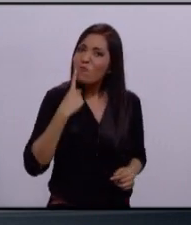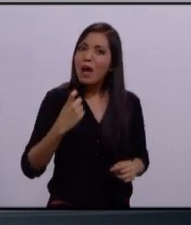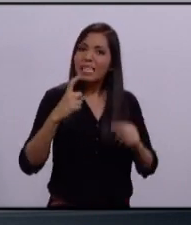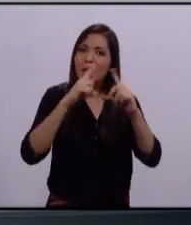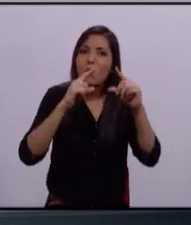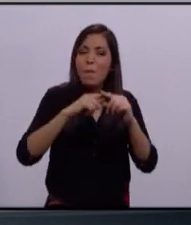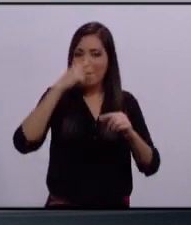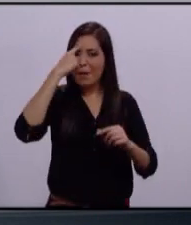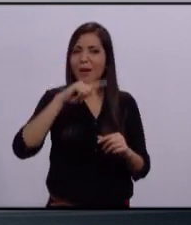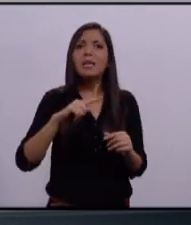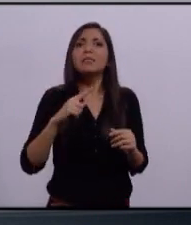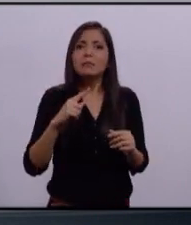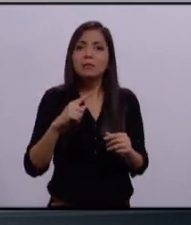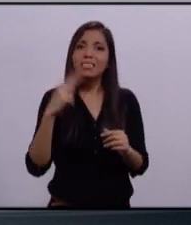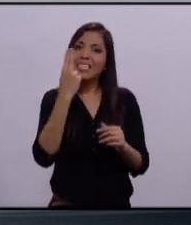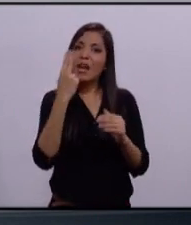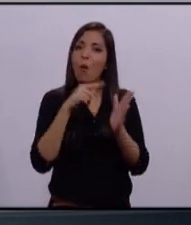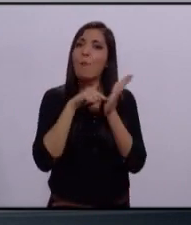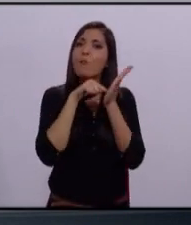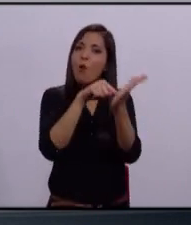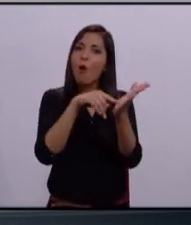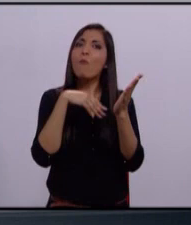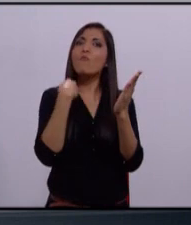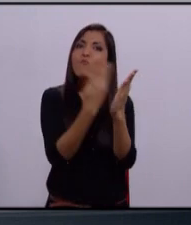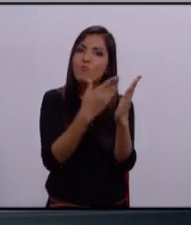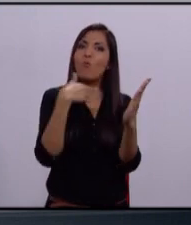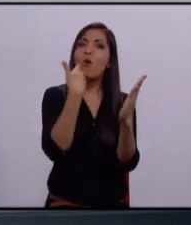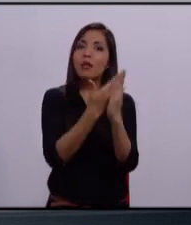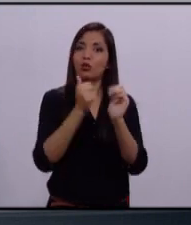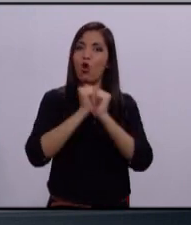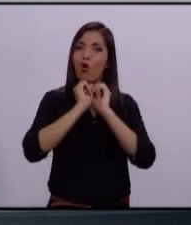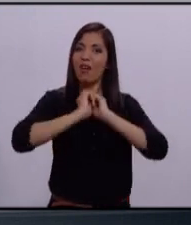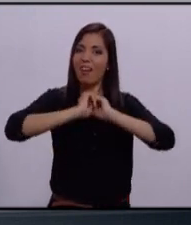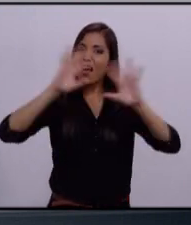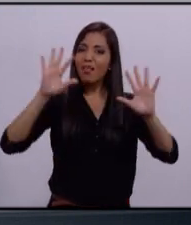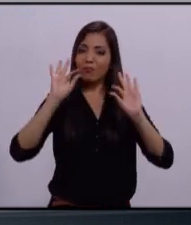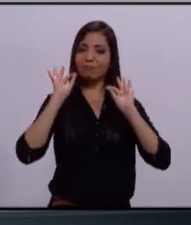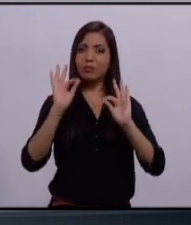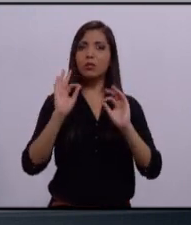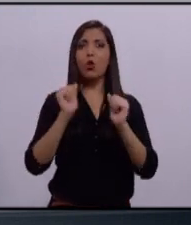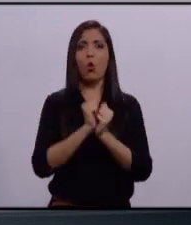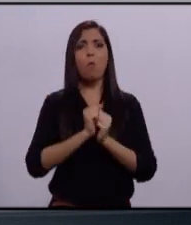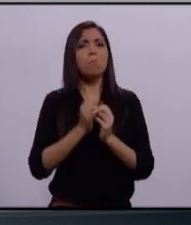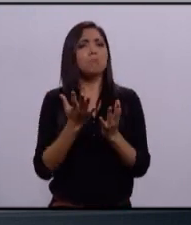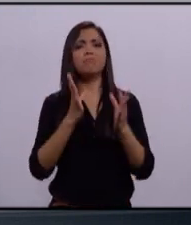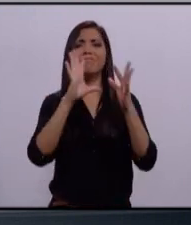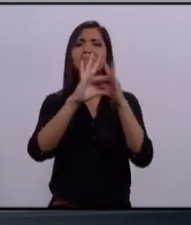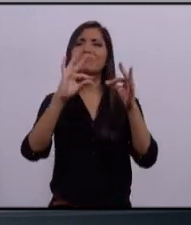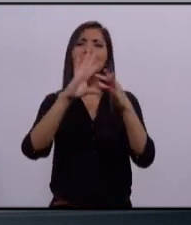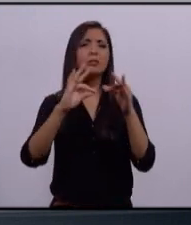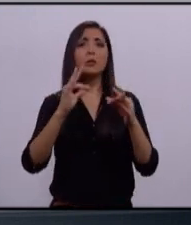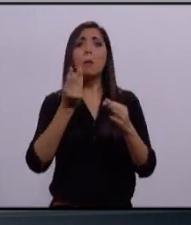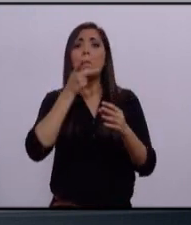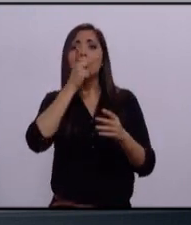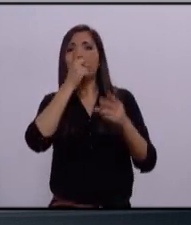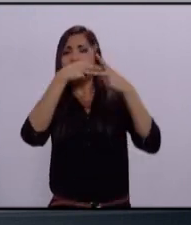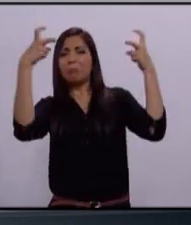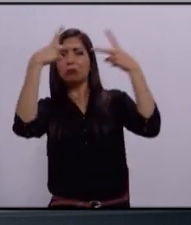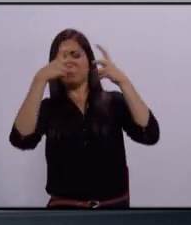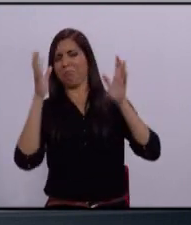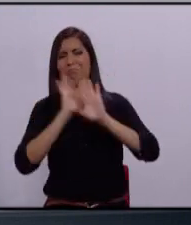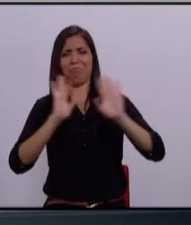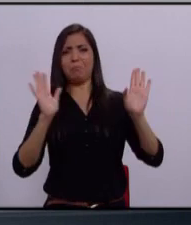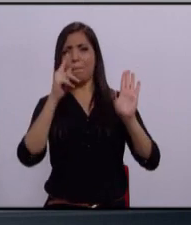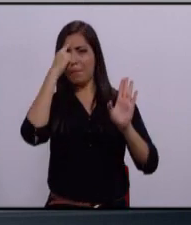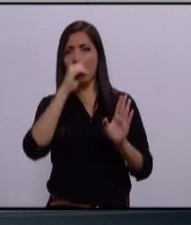con propuestas claras, precisas. Trataré de hablarte en un idioma muy sencillo, muy simple, donde podamos